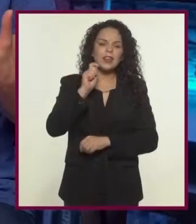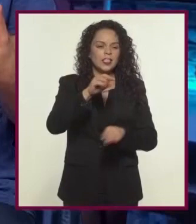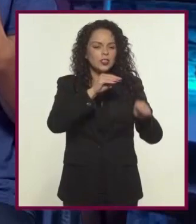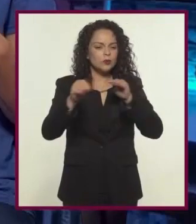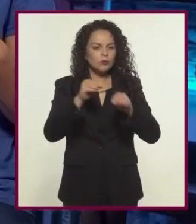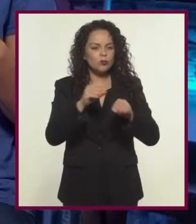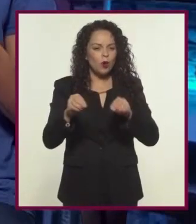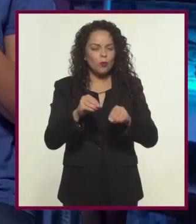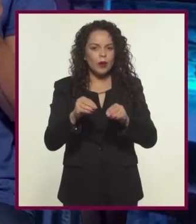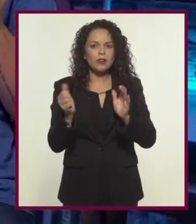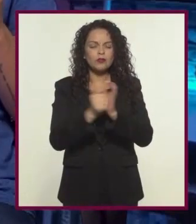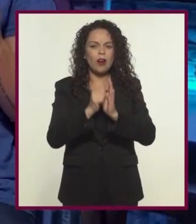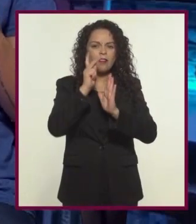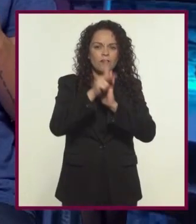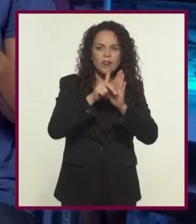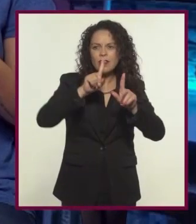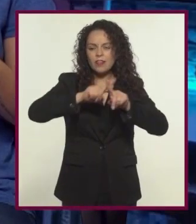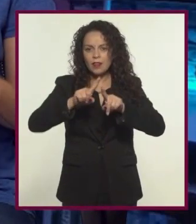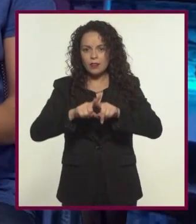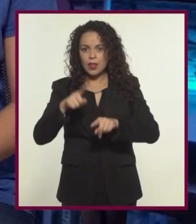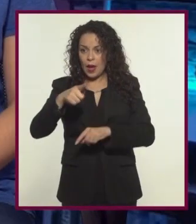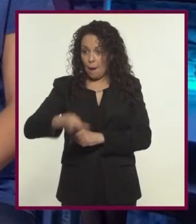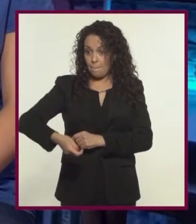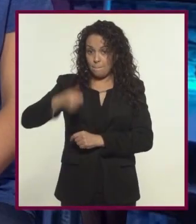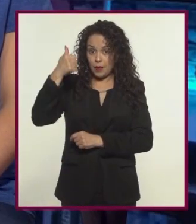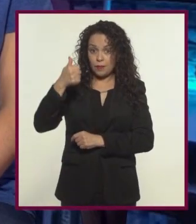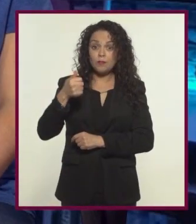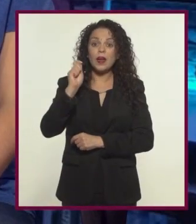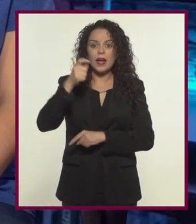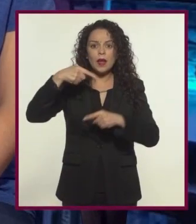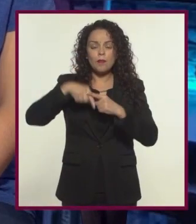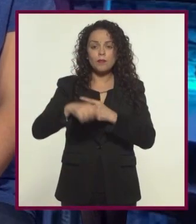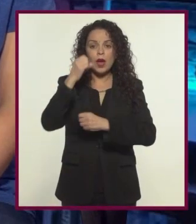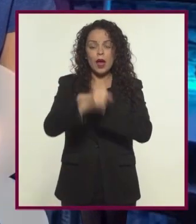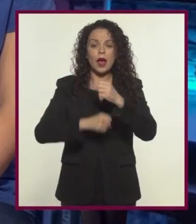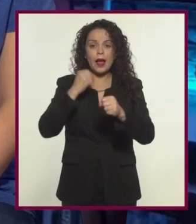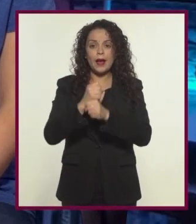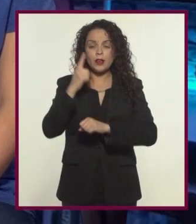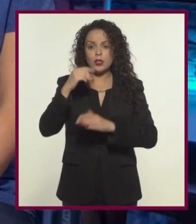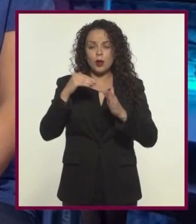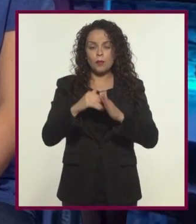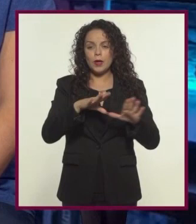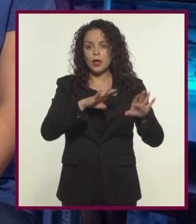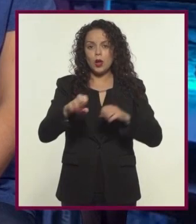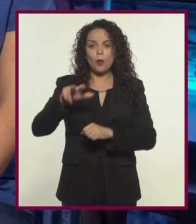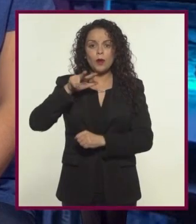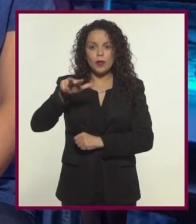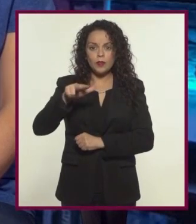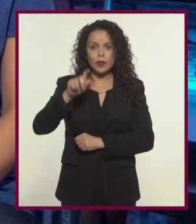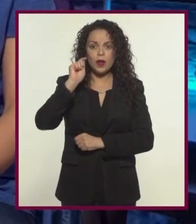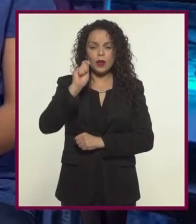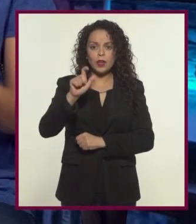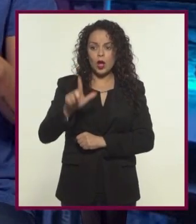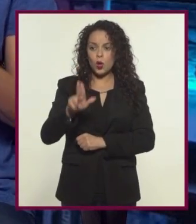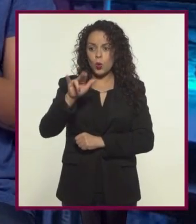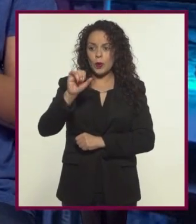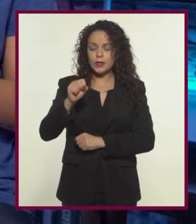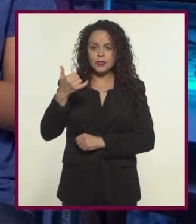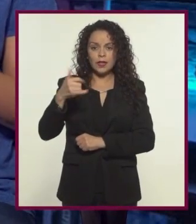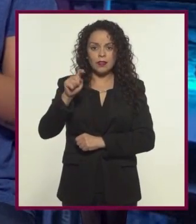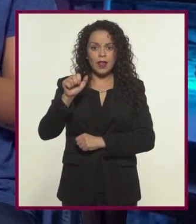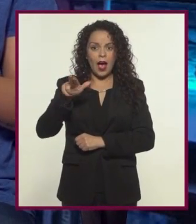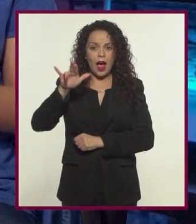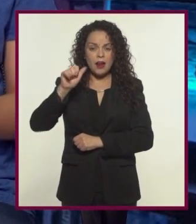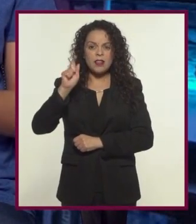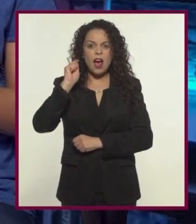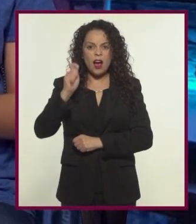documental animado y aunque suene increíble el primero de este tipo es del año 1918 cuando el hundimiento